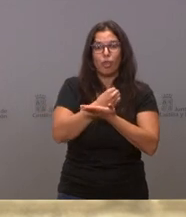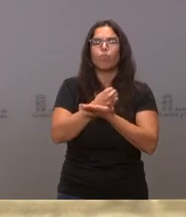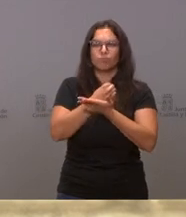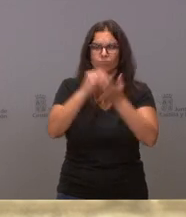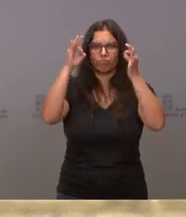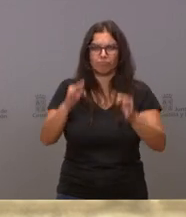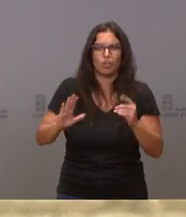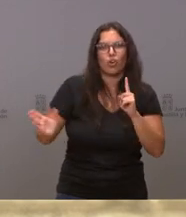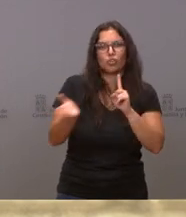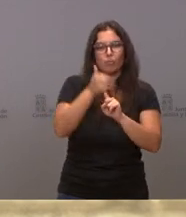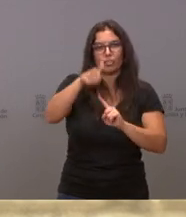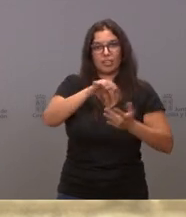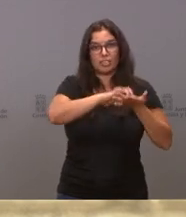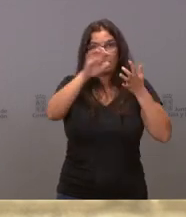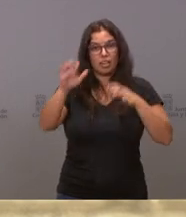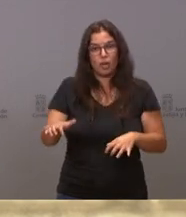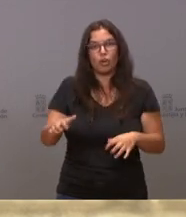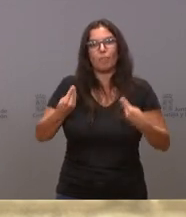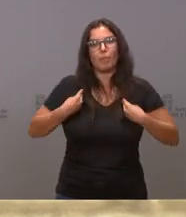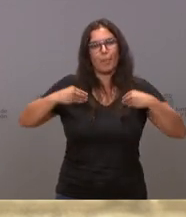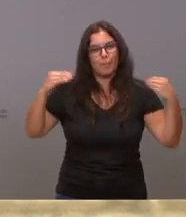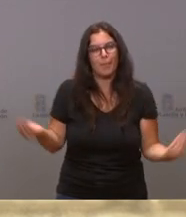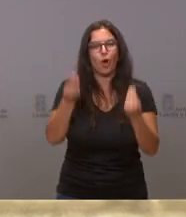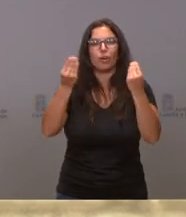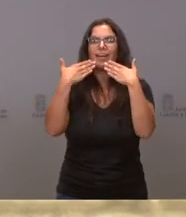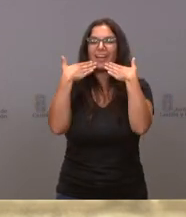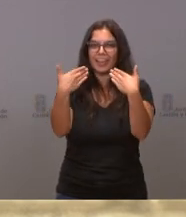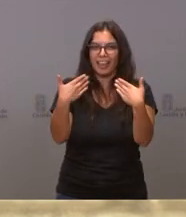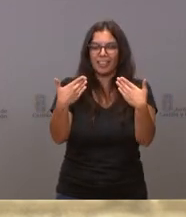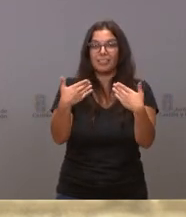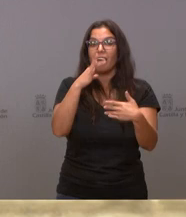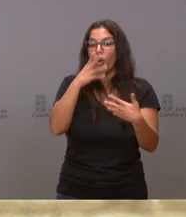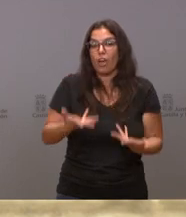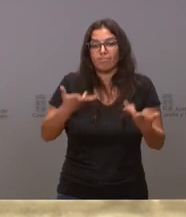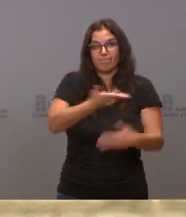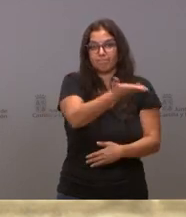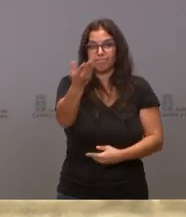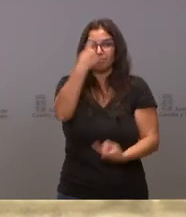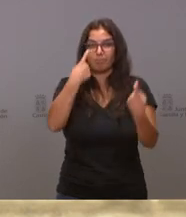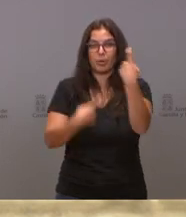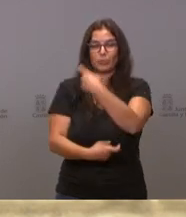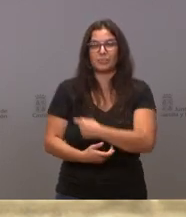que en Castilla y León se viva mejor que antes. Muchas gracias y quedo a su disposición.